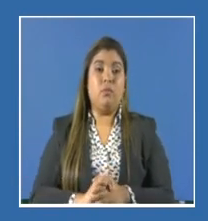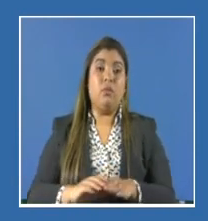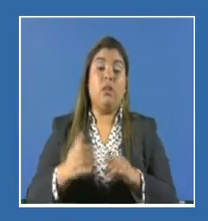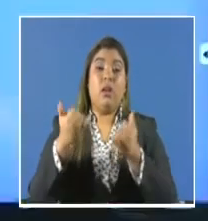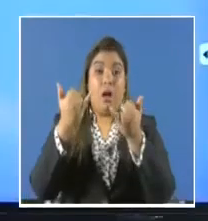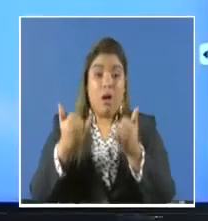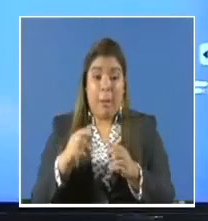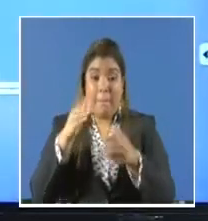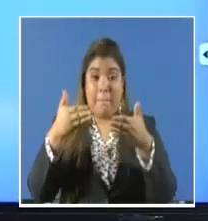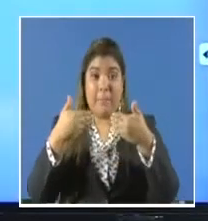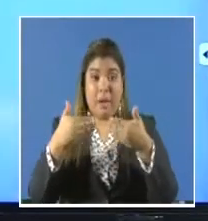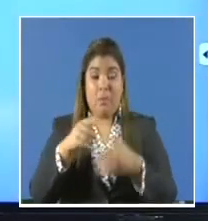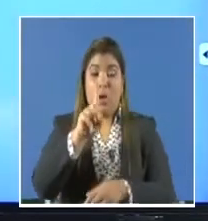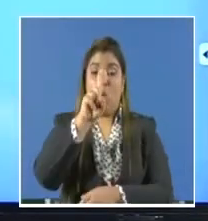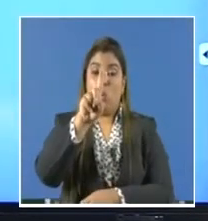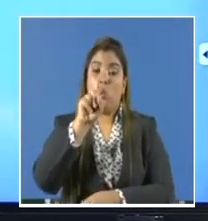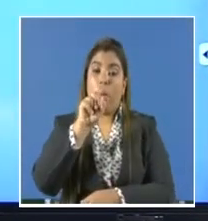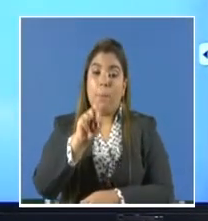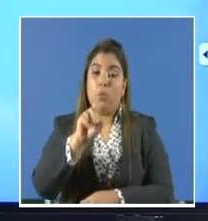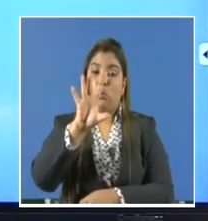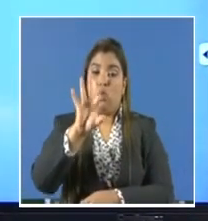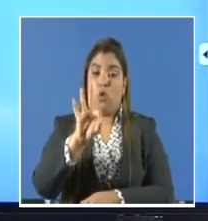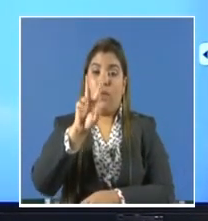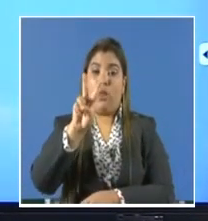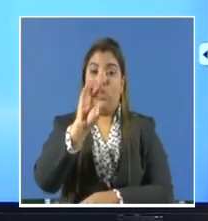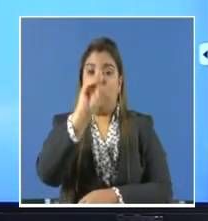.92%.